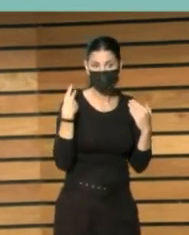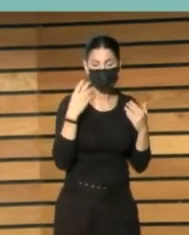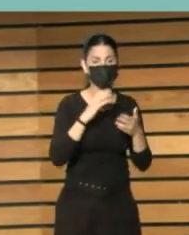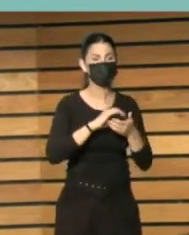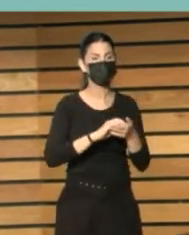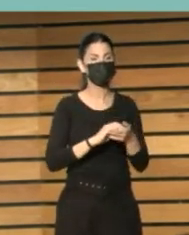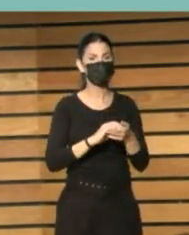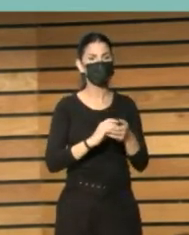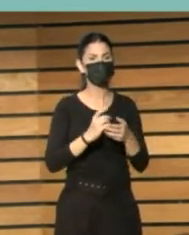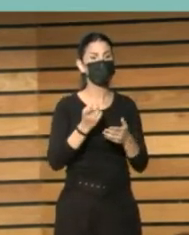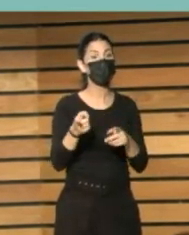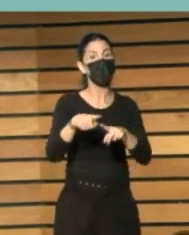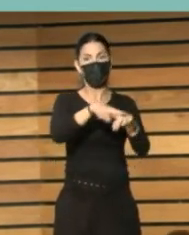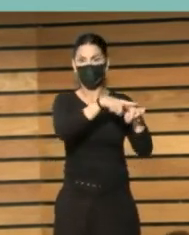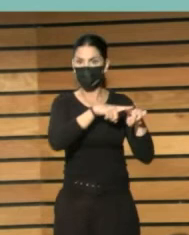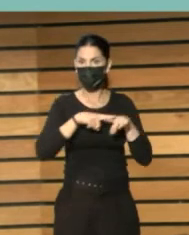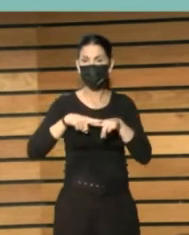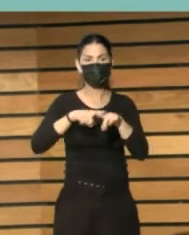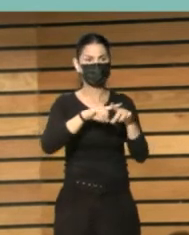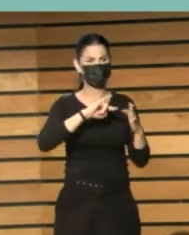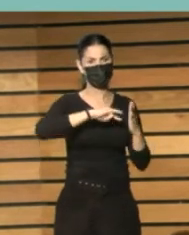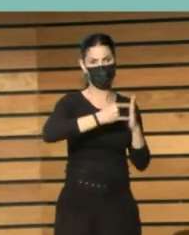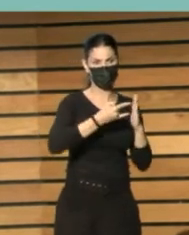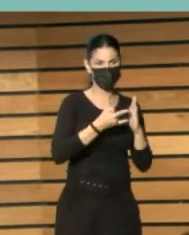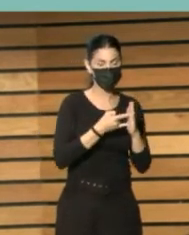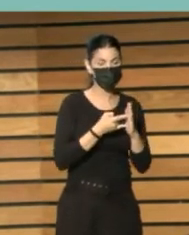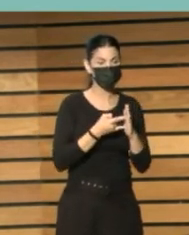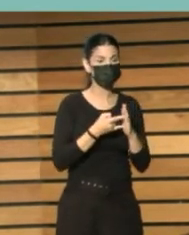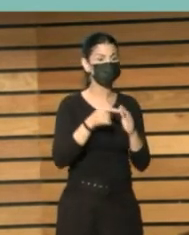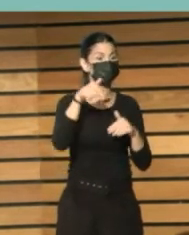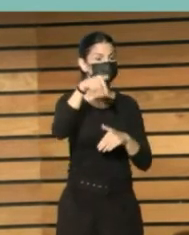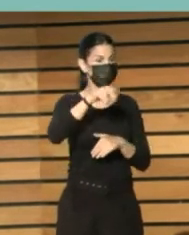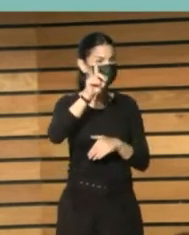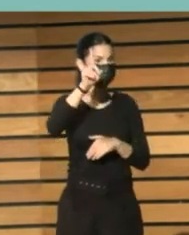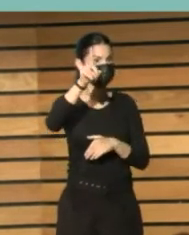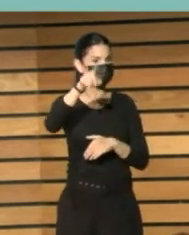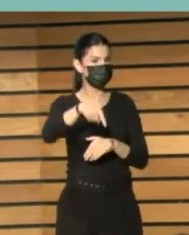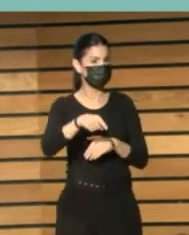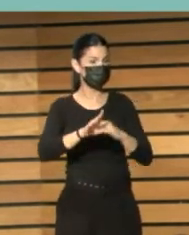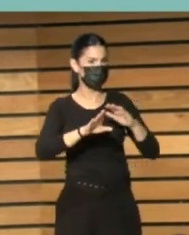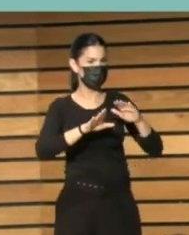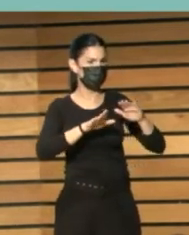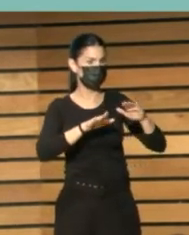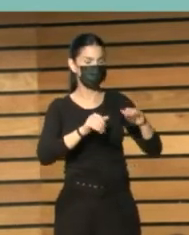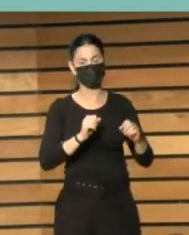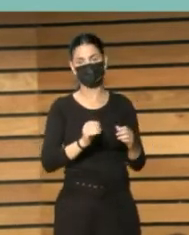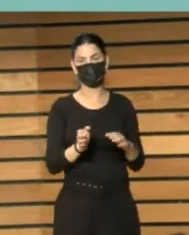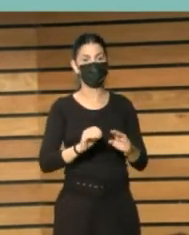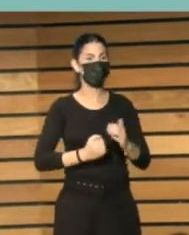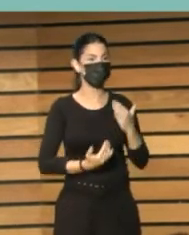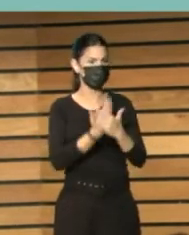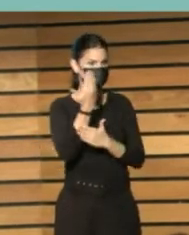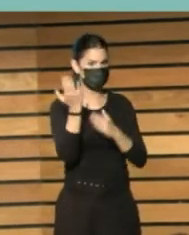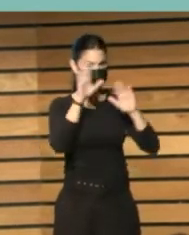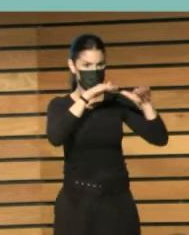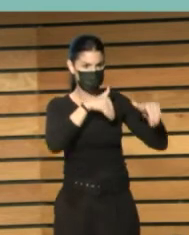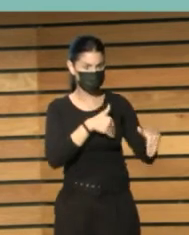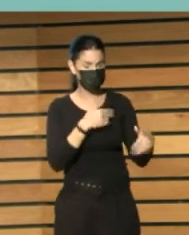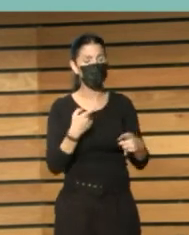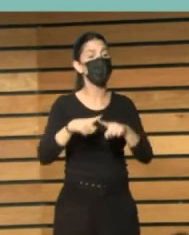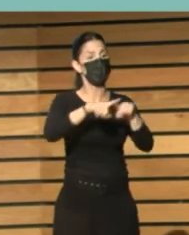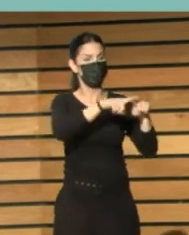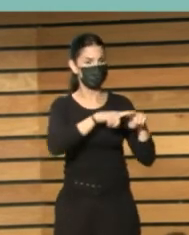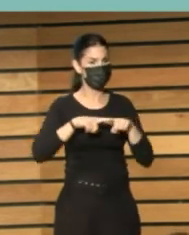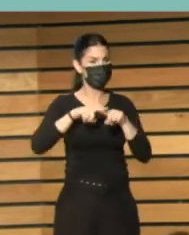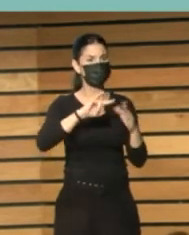lo que estamos haciendo, compartimos estos proyectos. Y hoy también, al final de la mañana, compartiremos los que en este momento se están